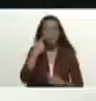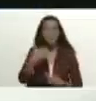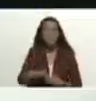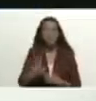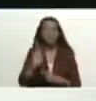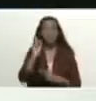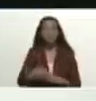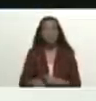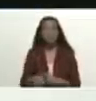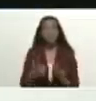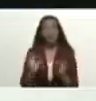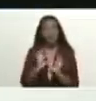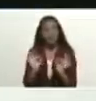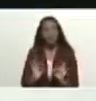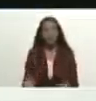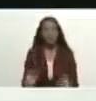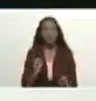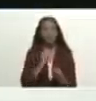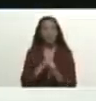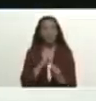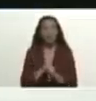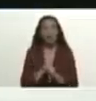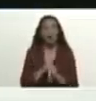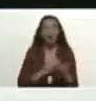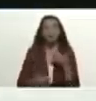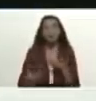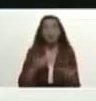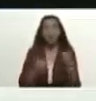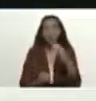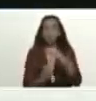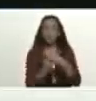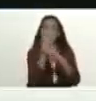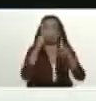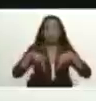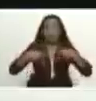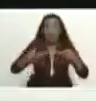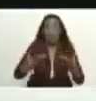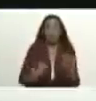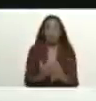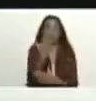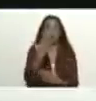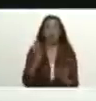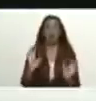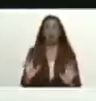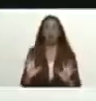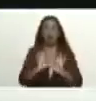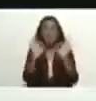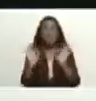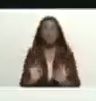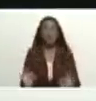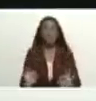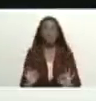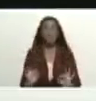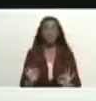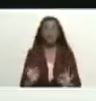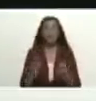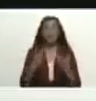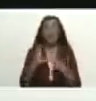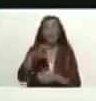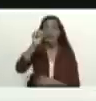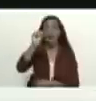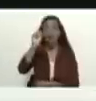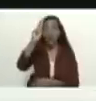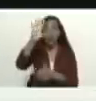el momento de surgimiento nacimiento auge de nuestra UNASUR